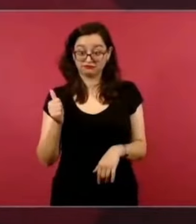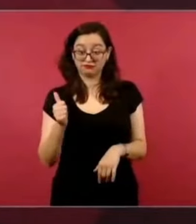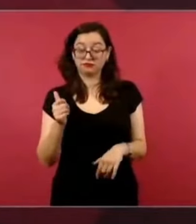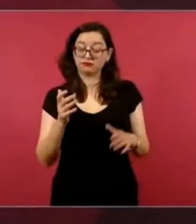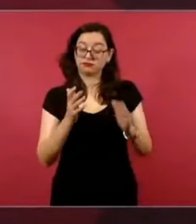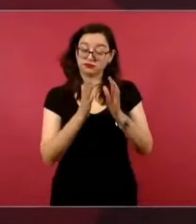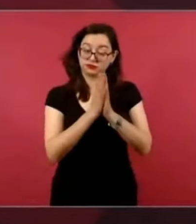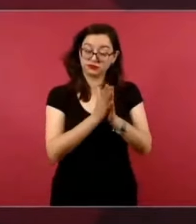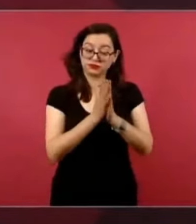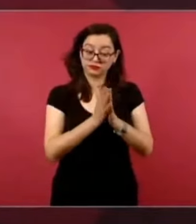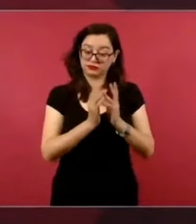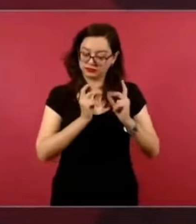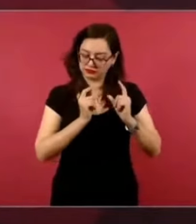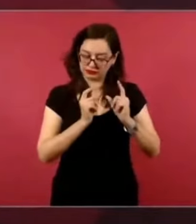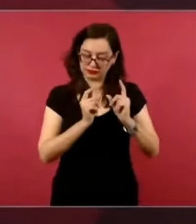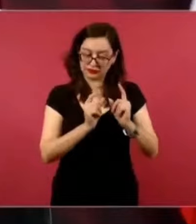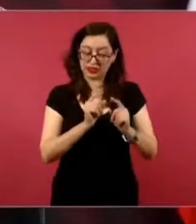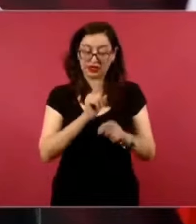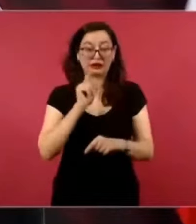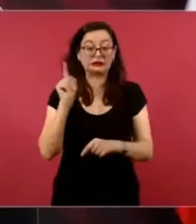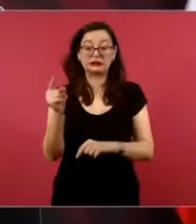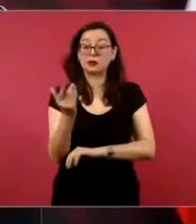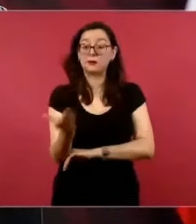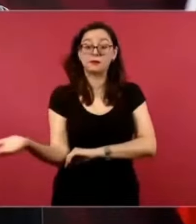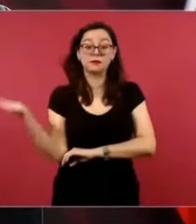trabajando día y noche,